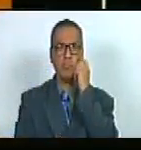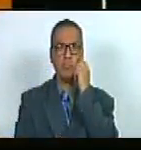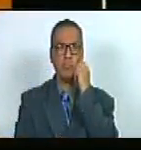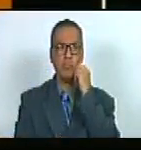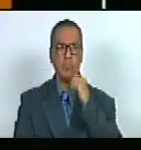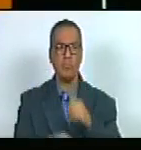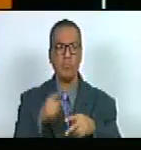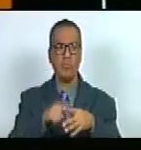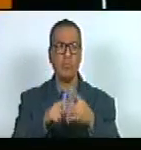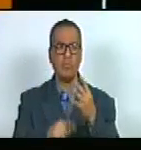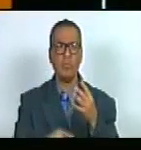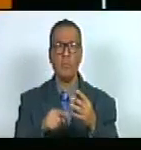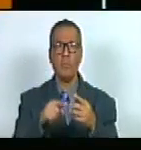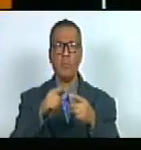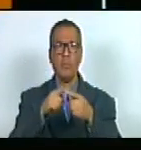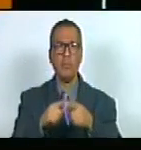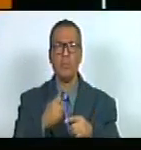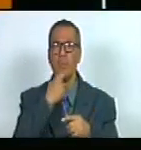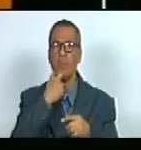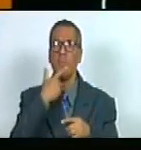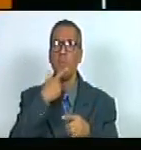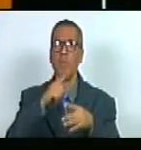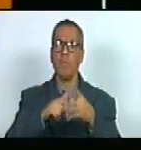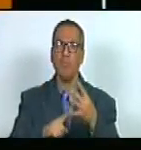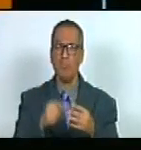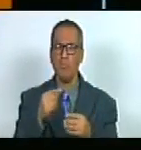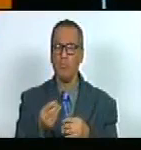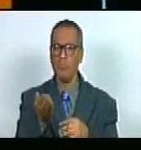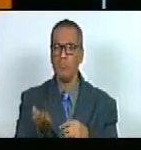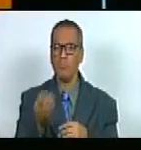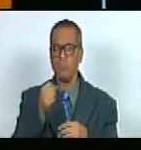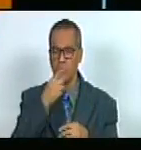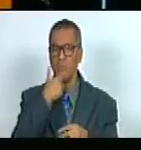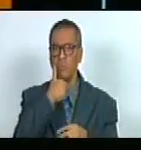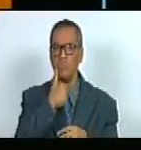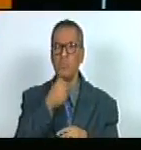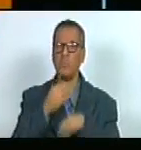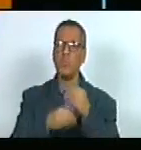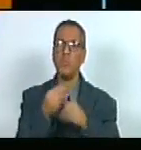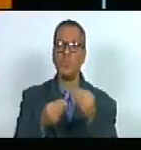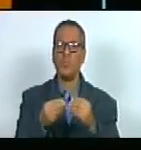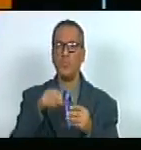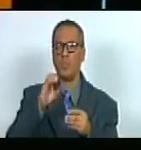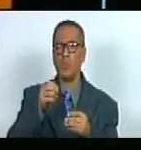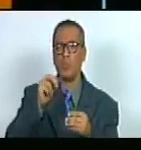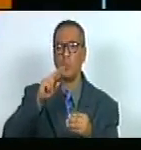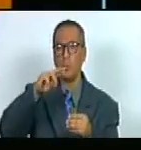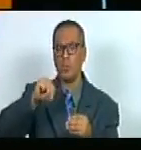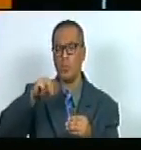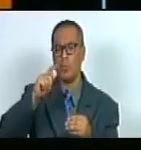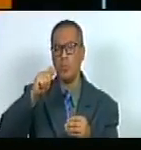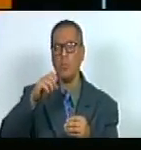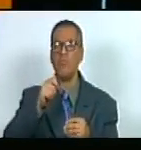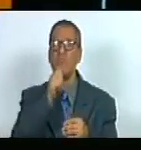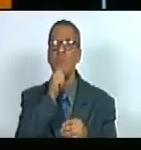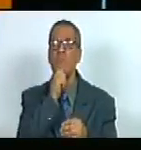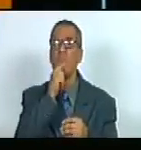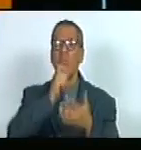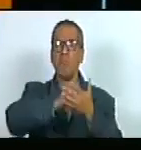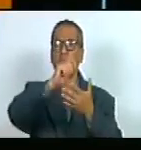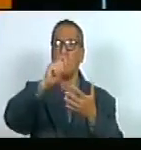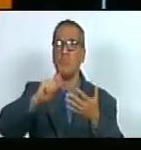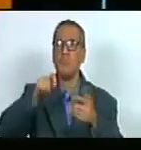cosas modernas cosas bonitas y cosas de calidad donde está la coromoto quien pintó eso